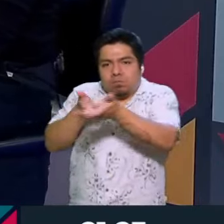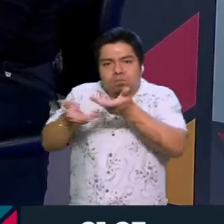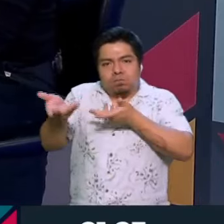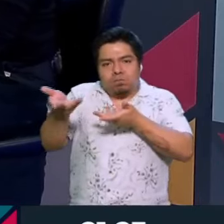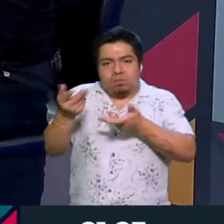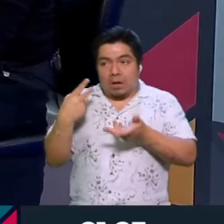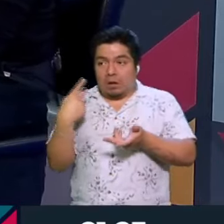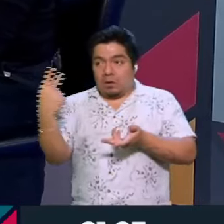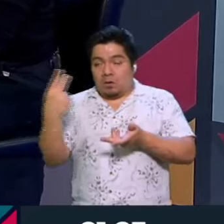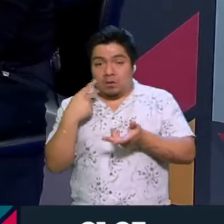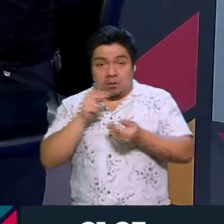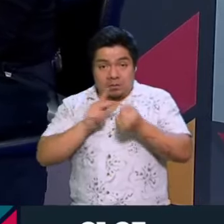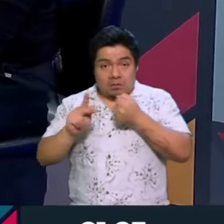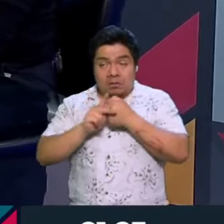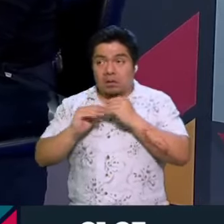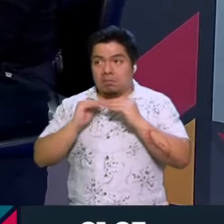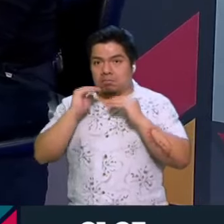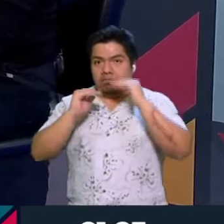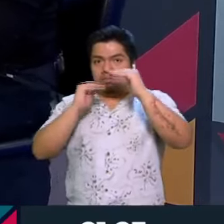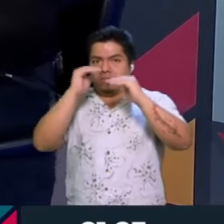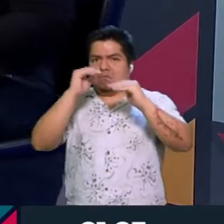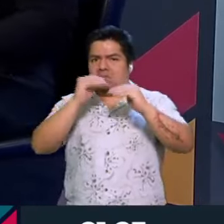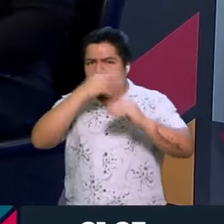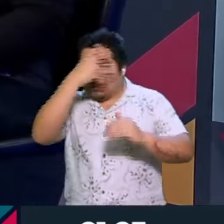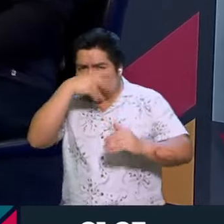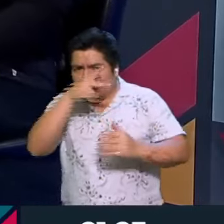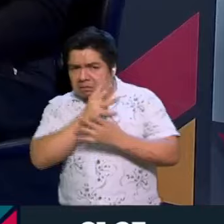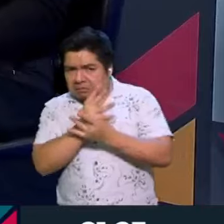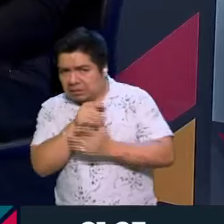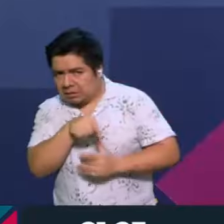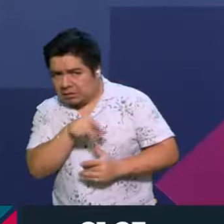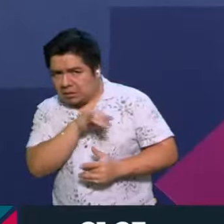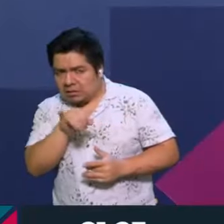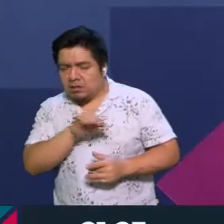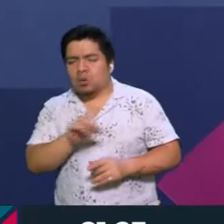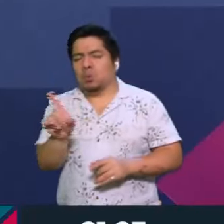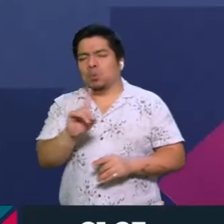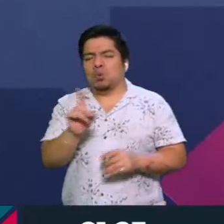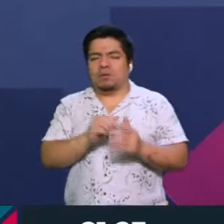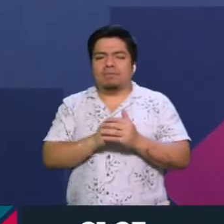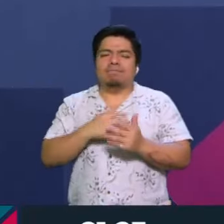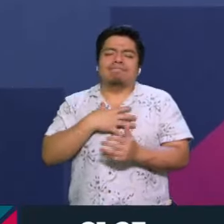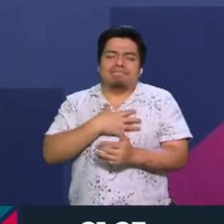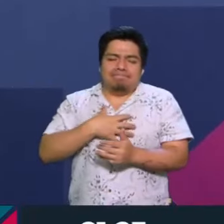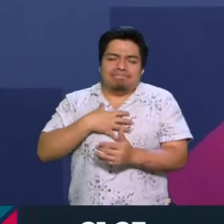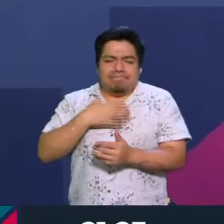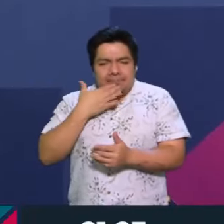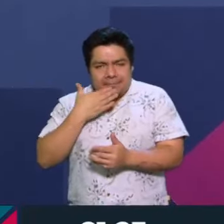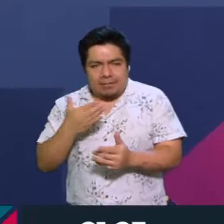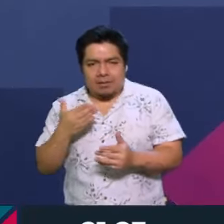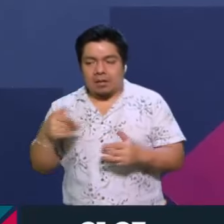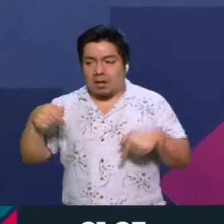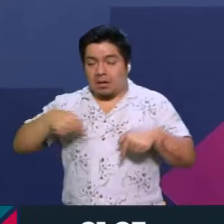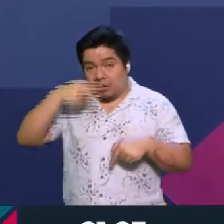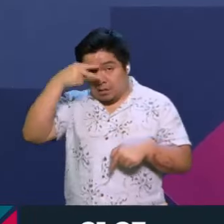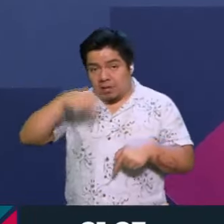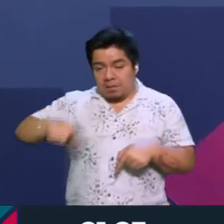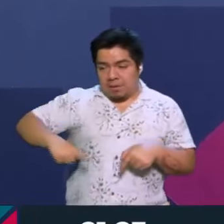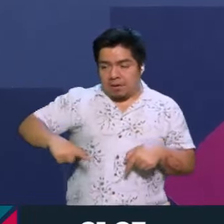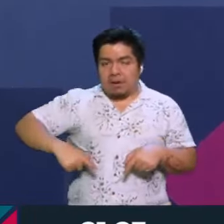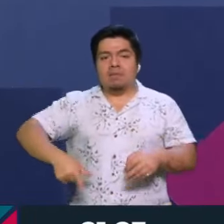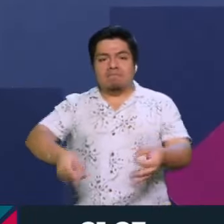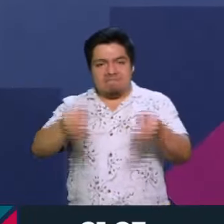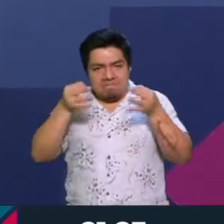¿Considera que podrá escalarse como a estos niveles de lo que ha dicho Donald Trump? Yo estoy muy contenta de que está reaccionando tan rápido el gobierno mexicano,